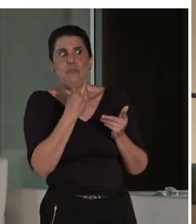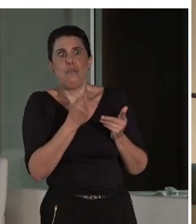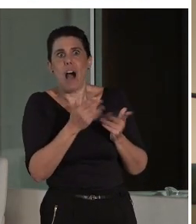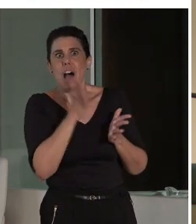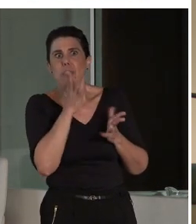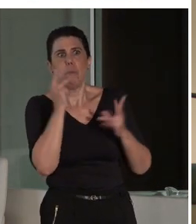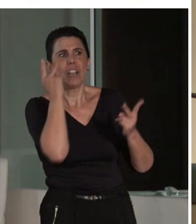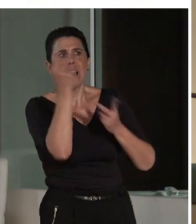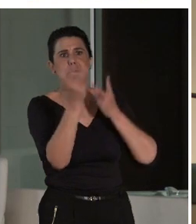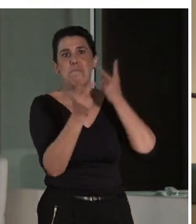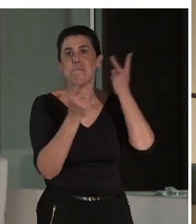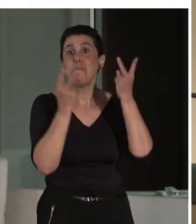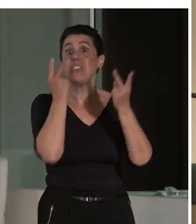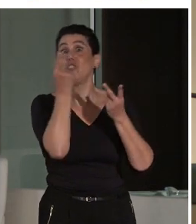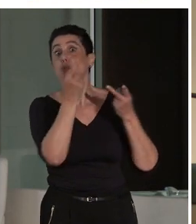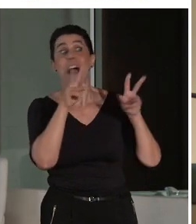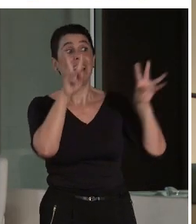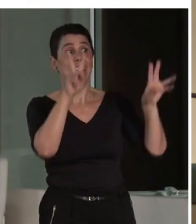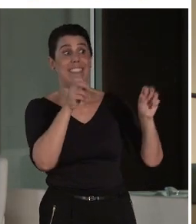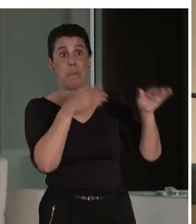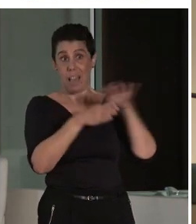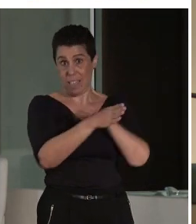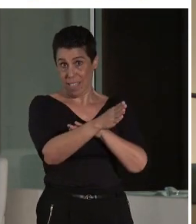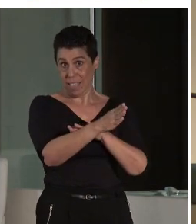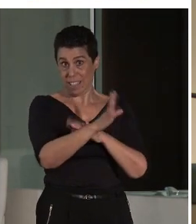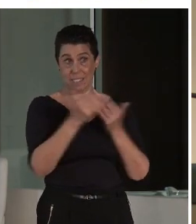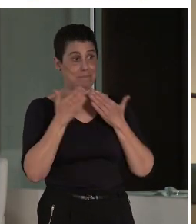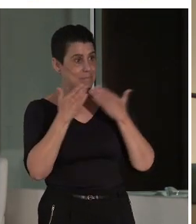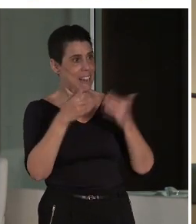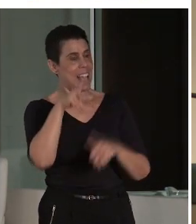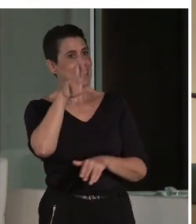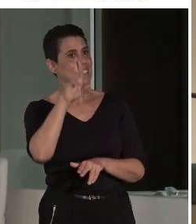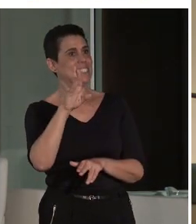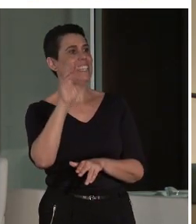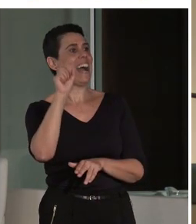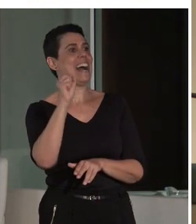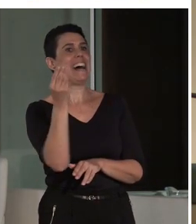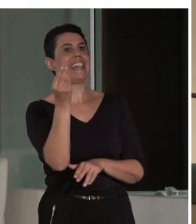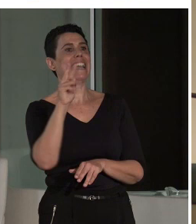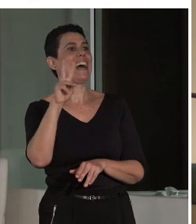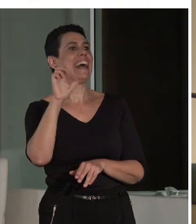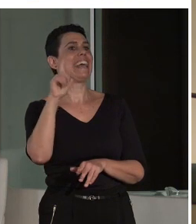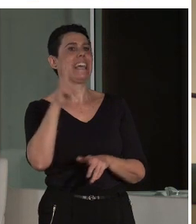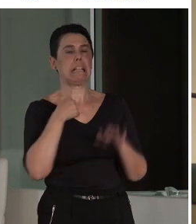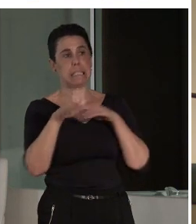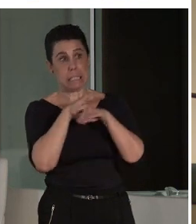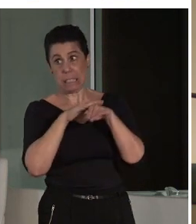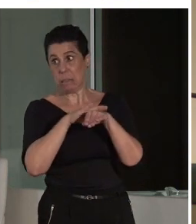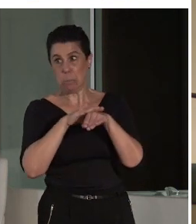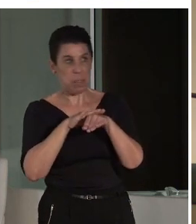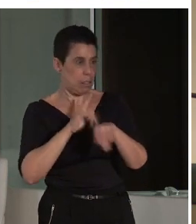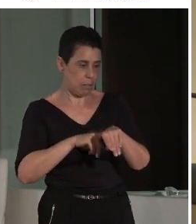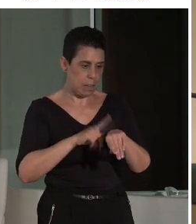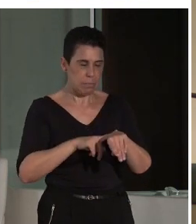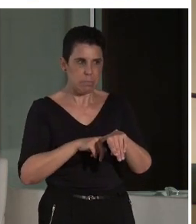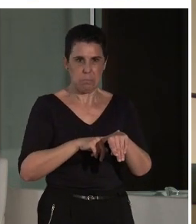el poder trabajar el tema de la accesibilidad. Gracias Raquel y disculpa que yo creo que de todas maneras vamos bien de tiempo,